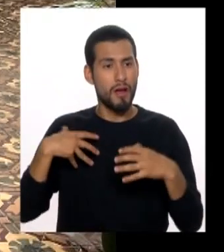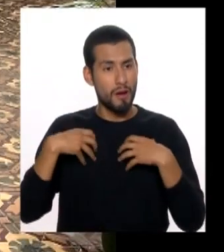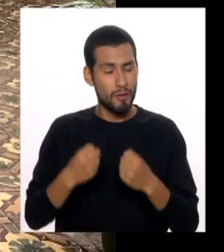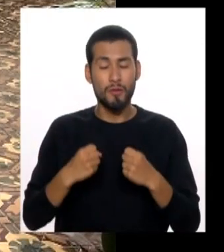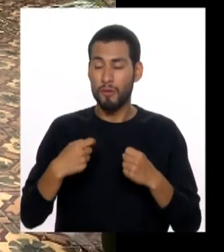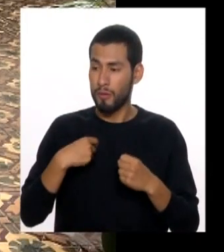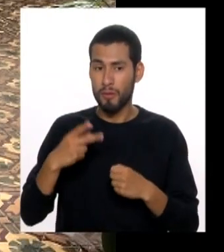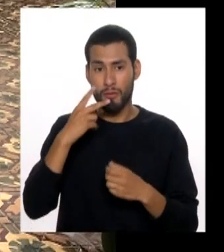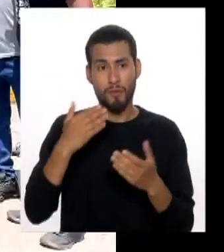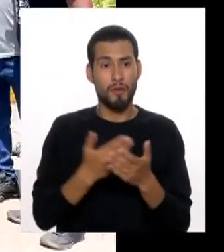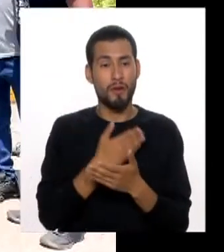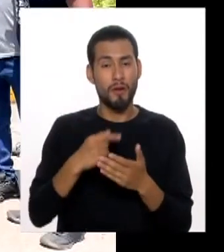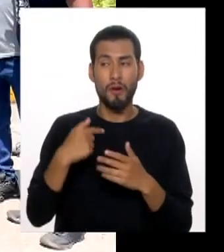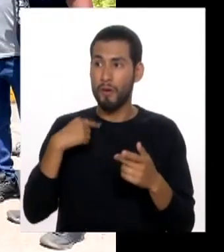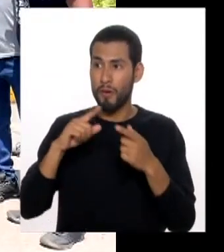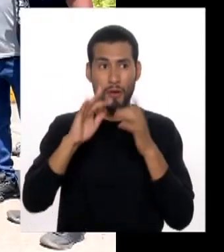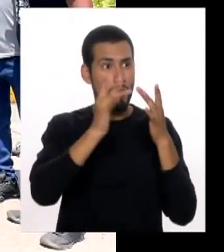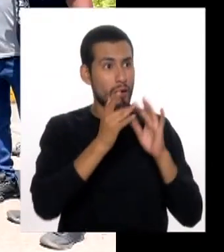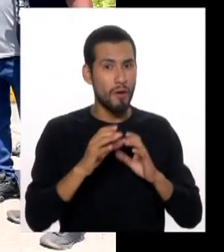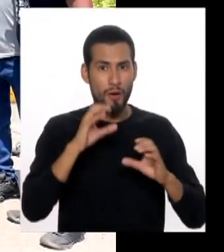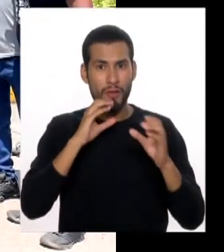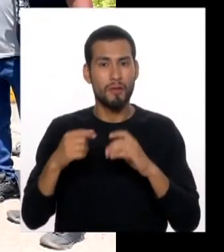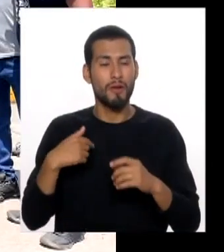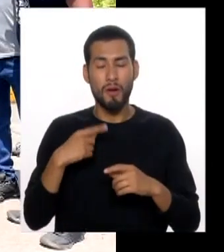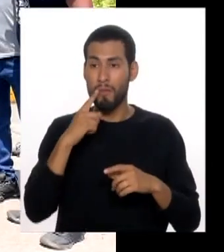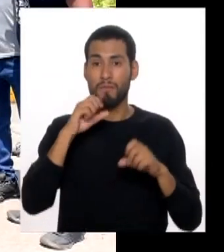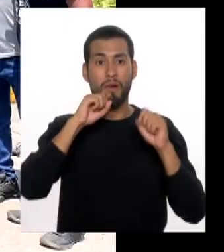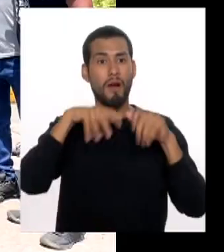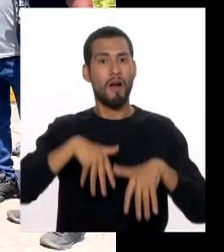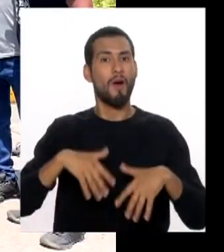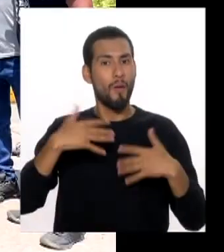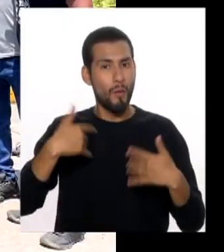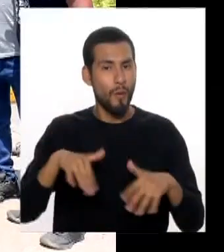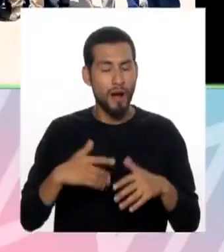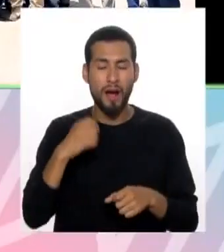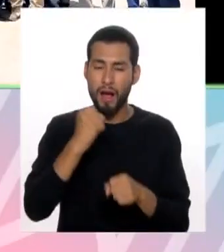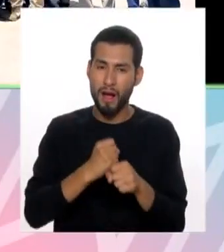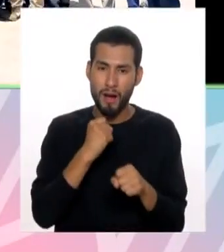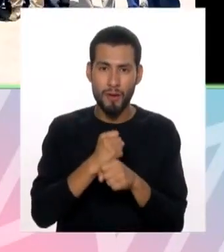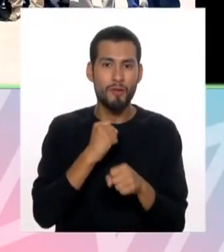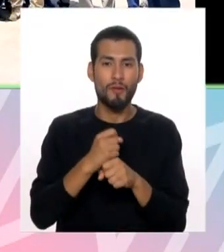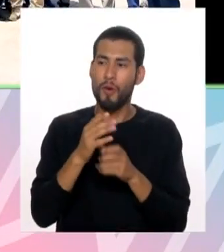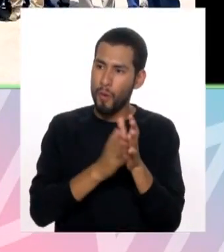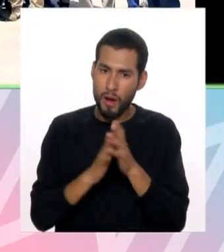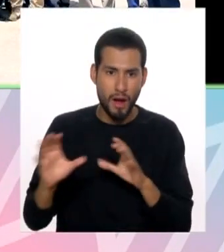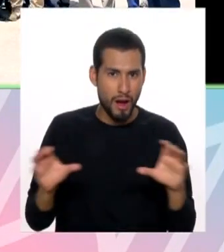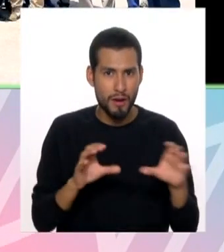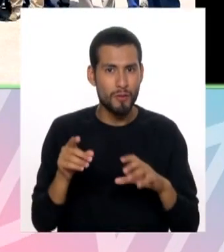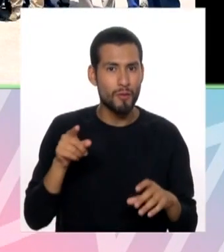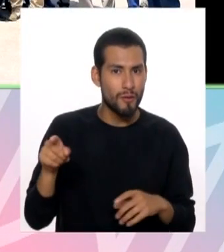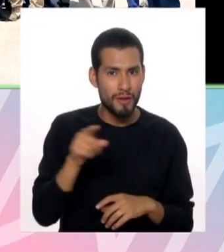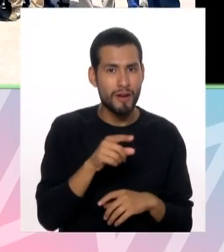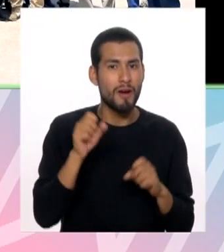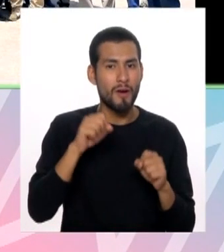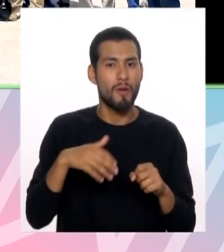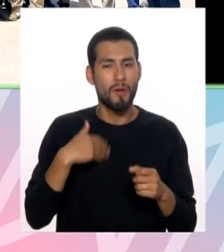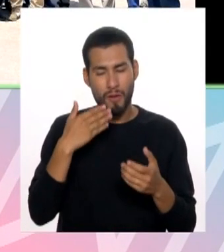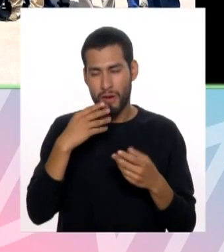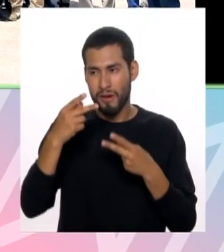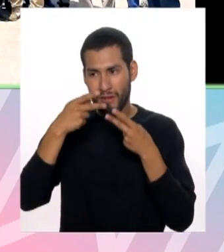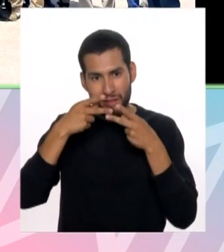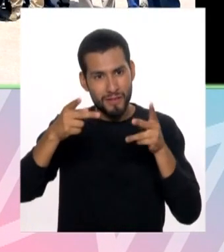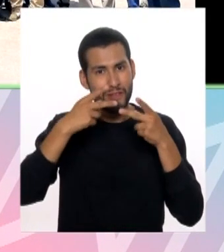nuevos en esta parte de comunicación y nos hemos quedado admirados por el gran trabajo y desempeño que ustedes hacen para llevar un